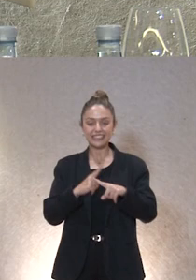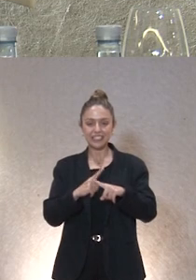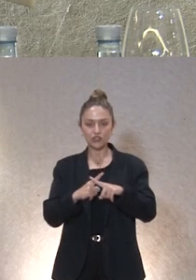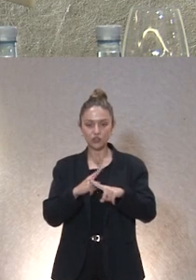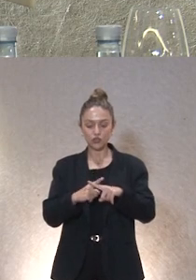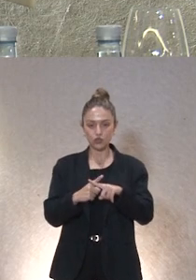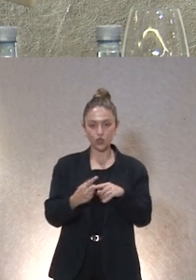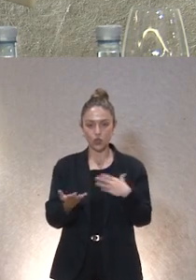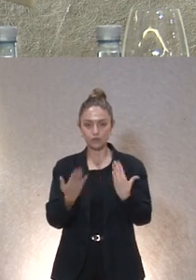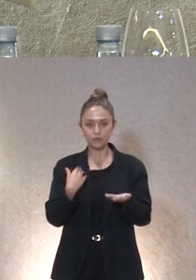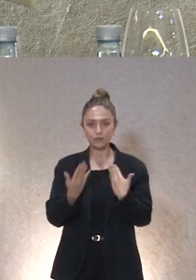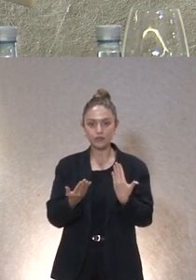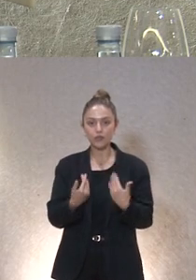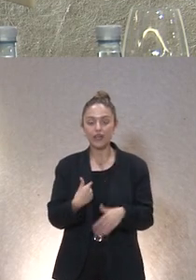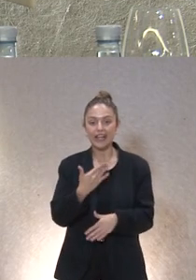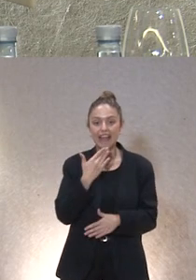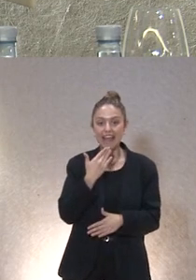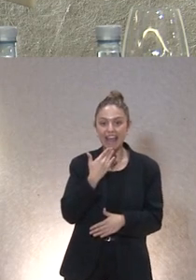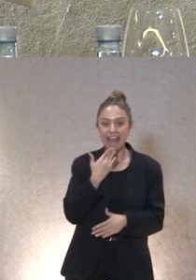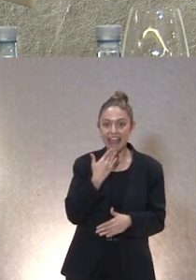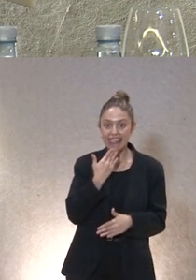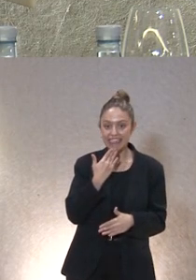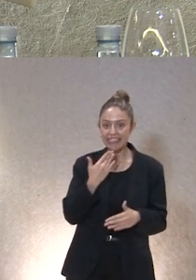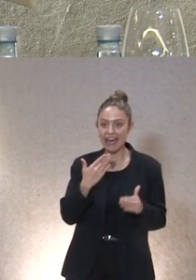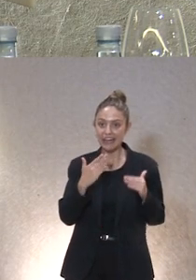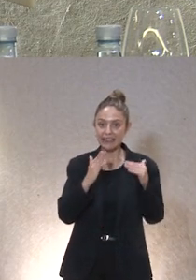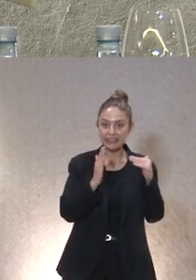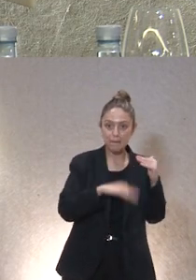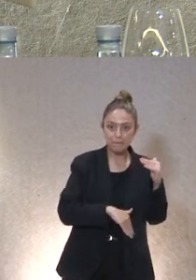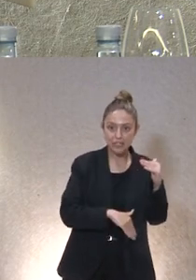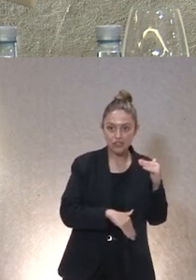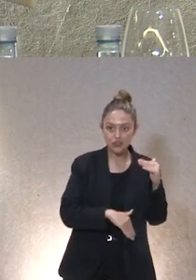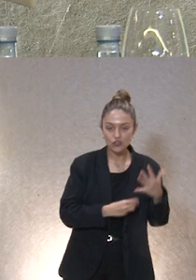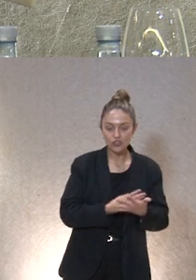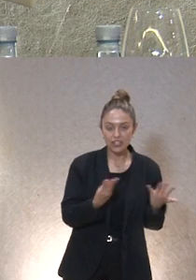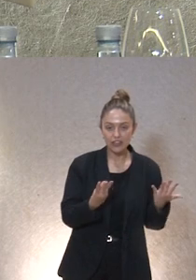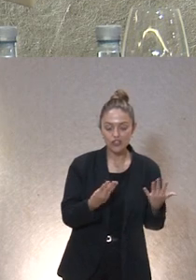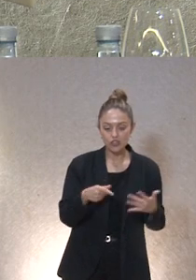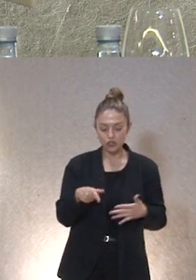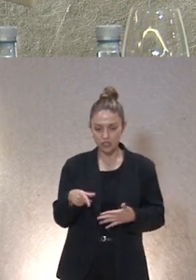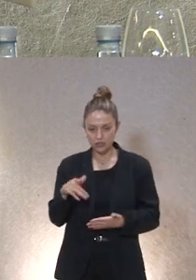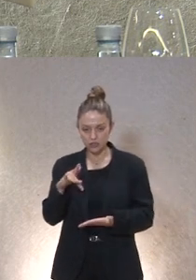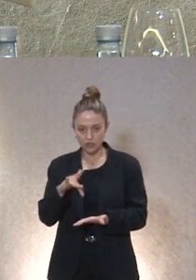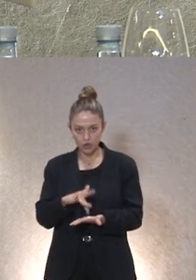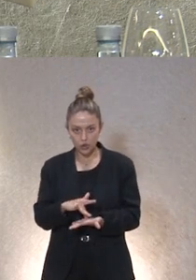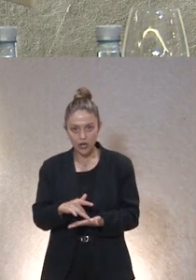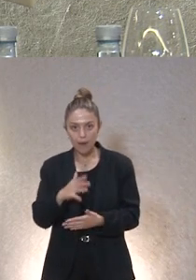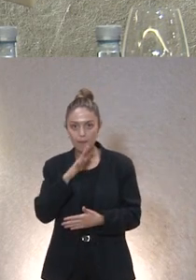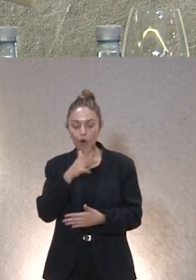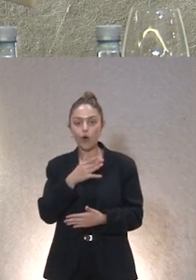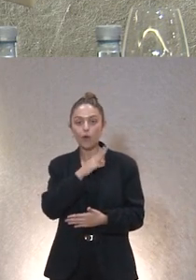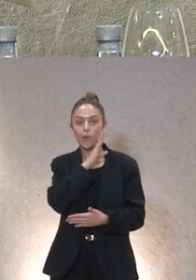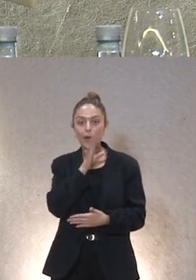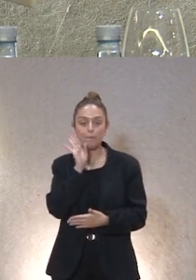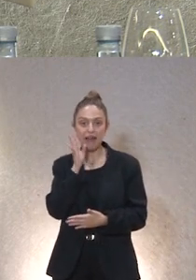etcétera etcétera con una menor en la otra punta de Cataluña nos llegó aterrizamos en ese tema por la denuncia de la madre